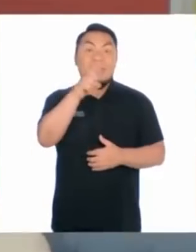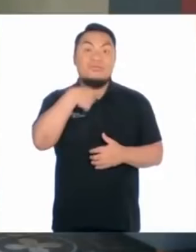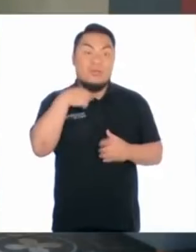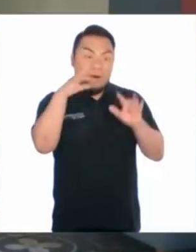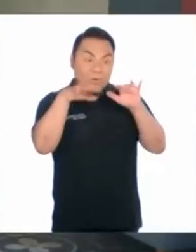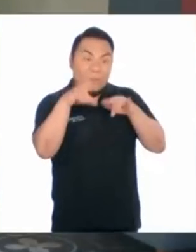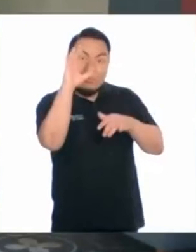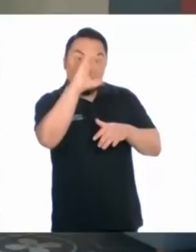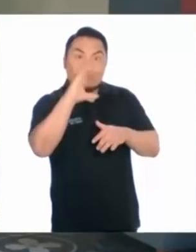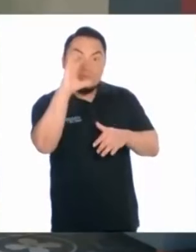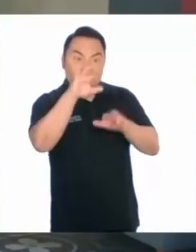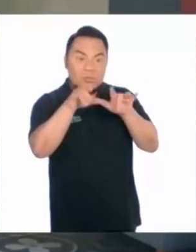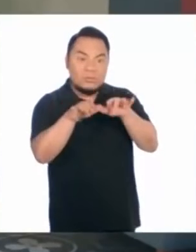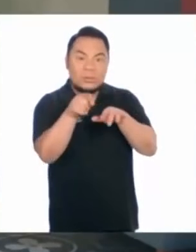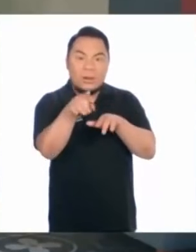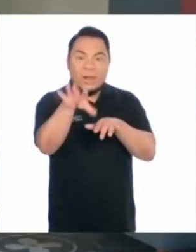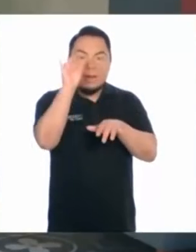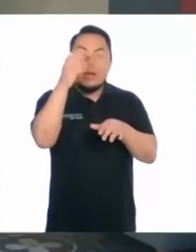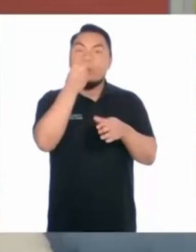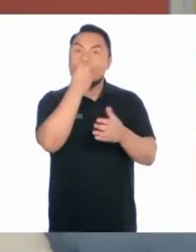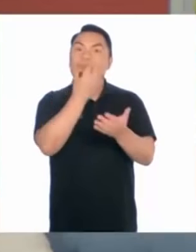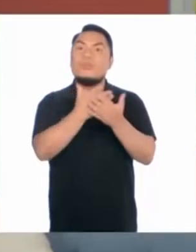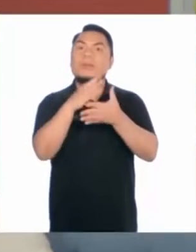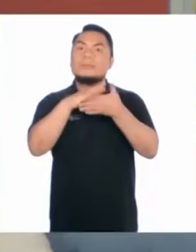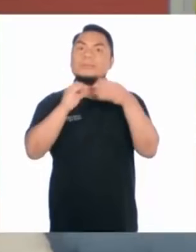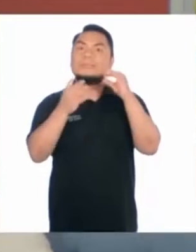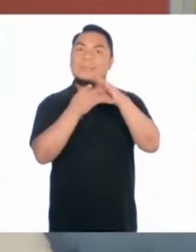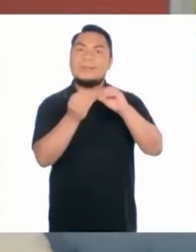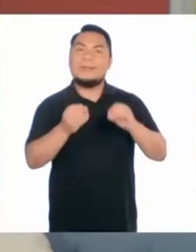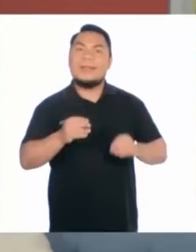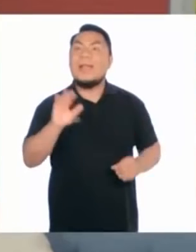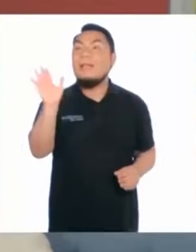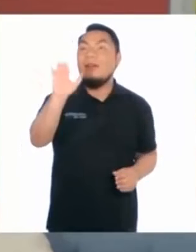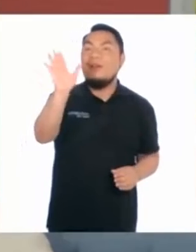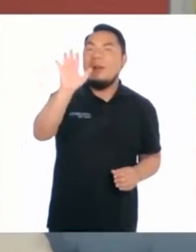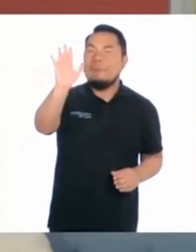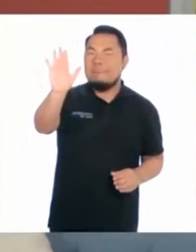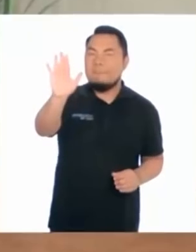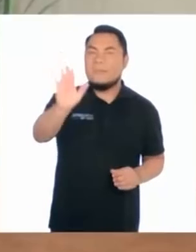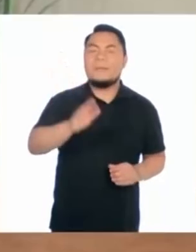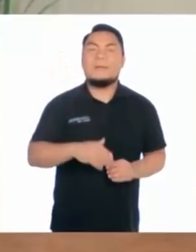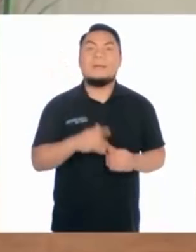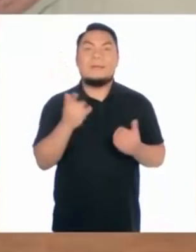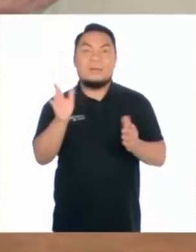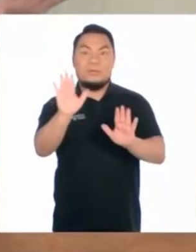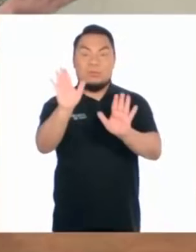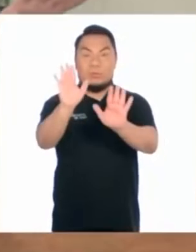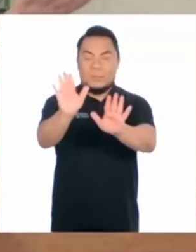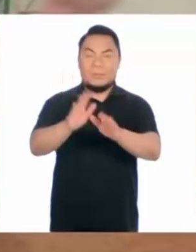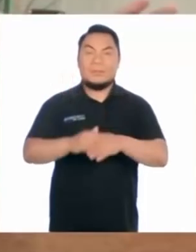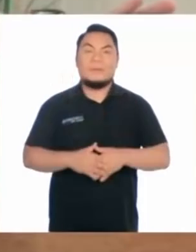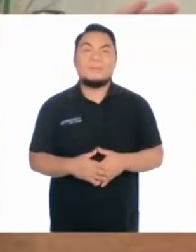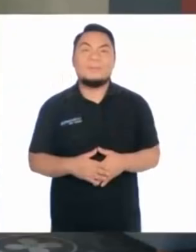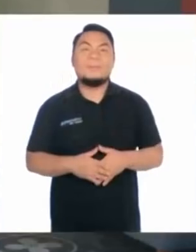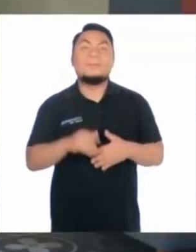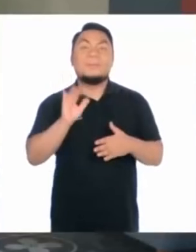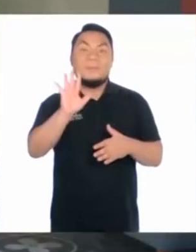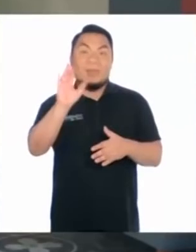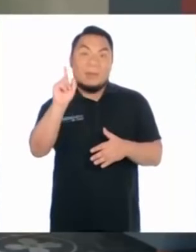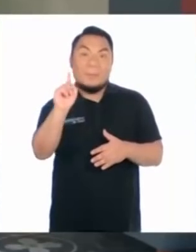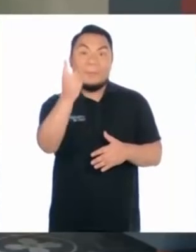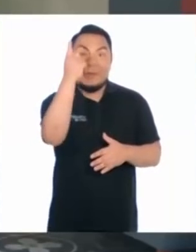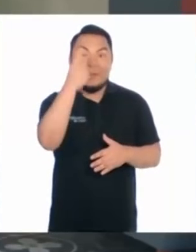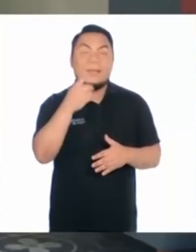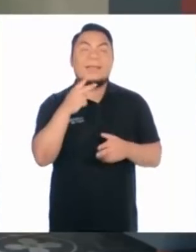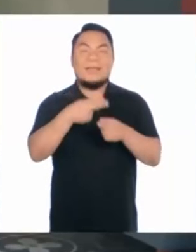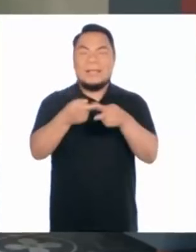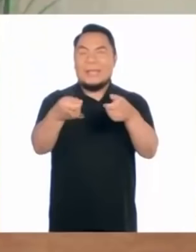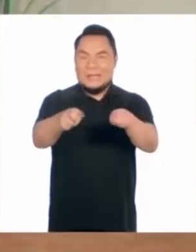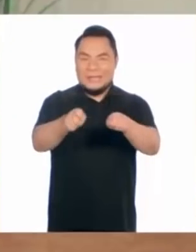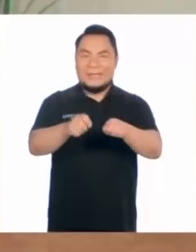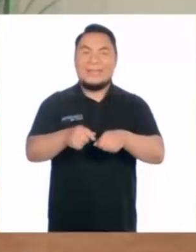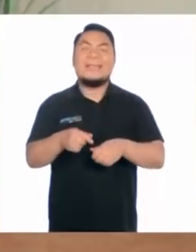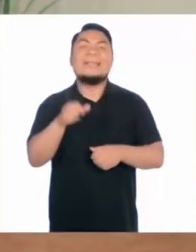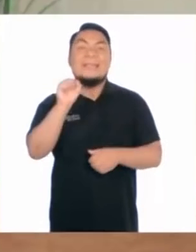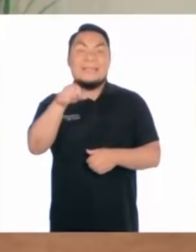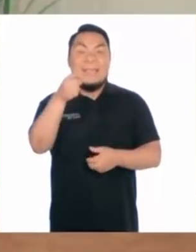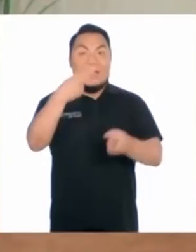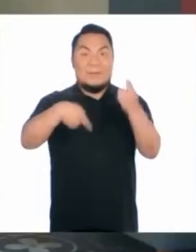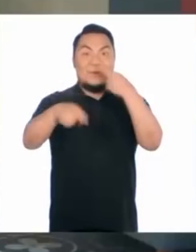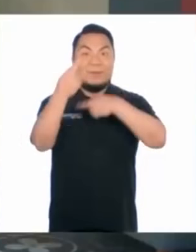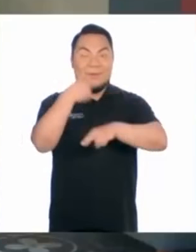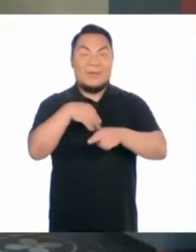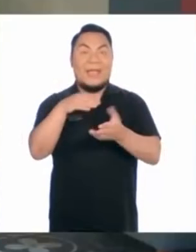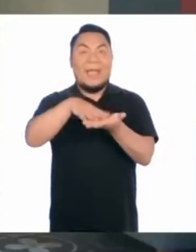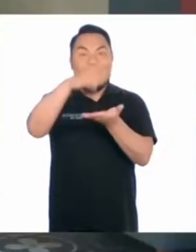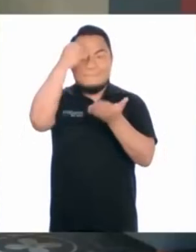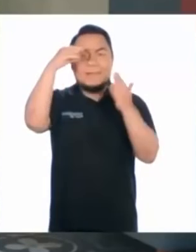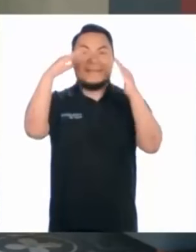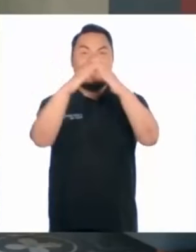Voy a buscar en internet. Seguro encuentro muy buenas historias. No, no. Espérate. No te muevas. Que primero vamos a un